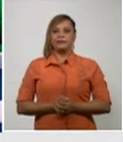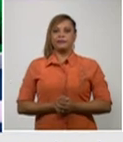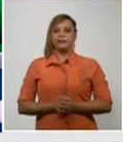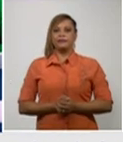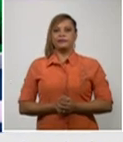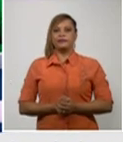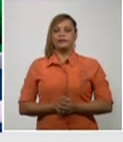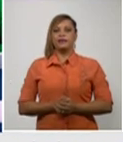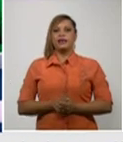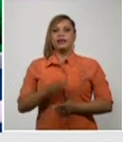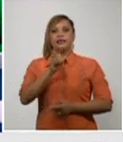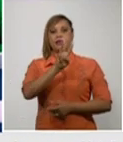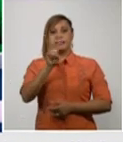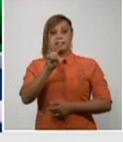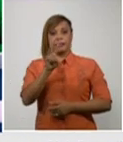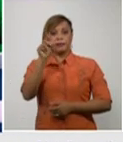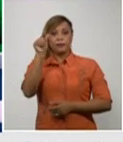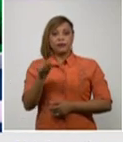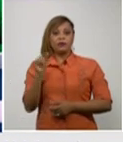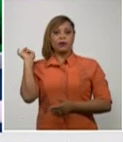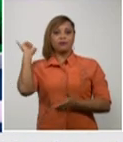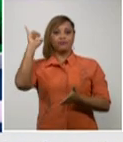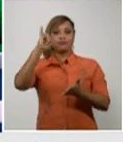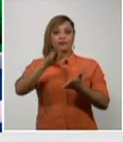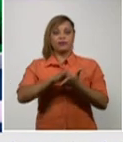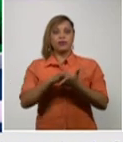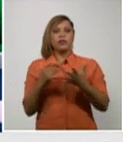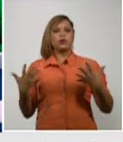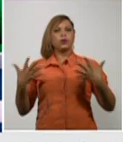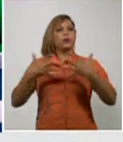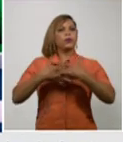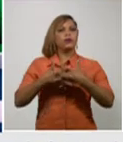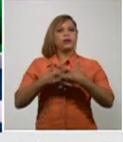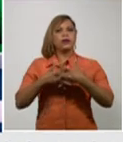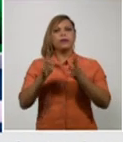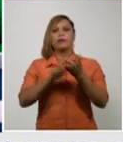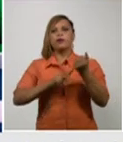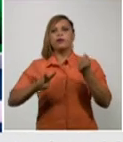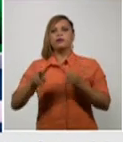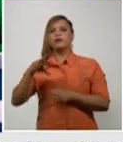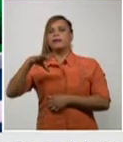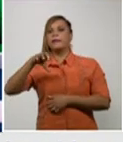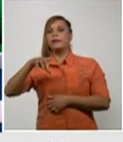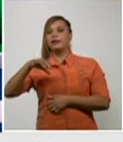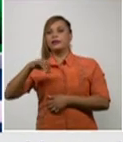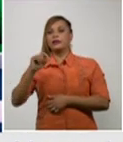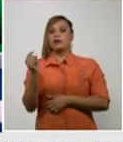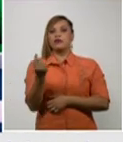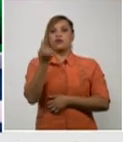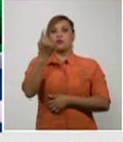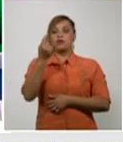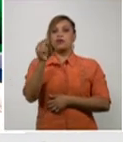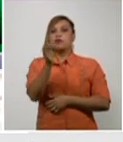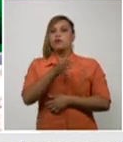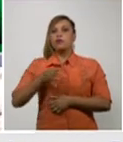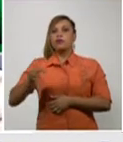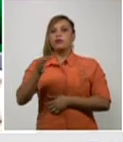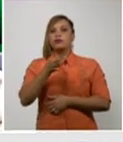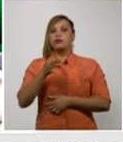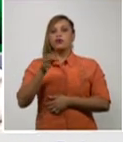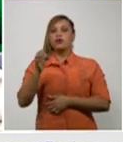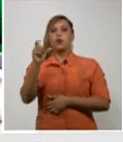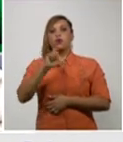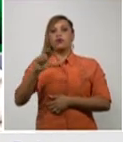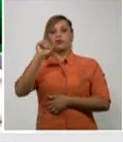233 importados corresponden con la provincia de Pinal de Río un caso del municipio Consolación del Sur